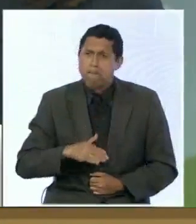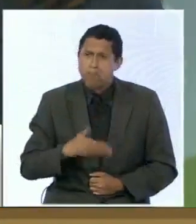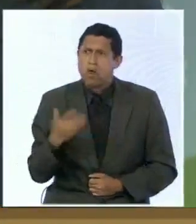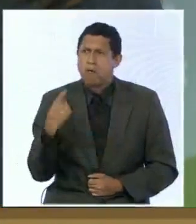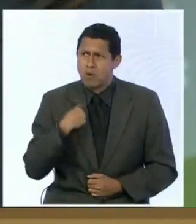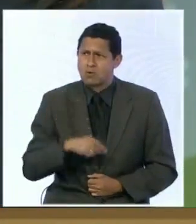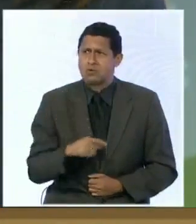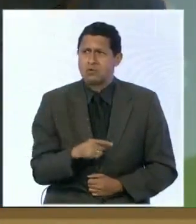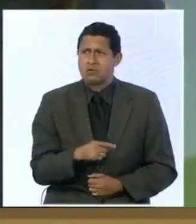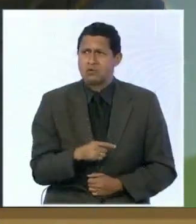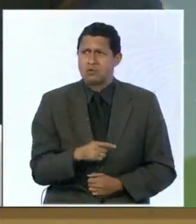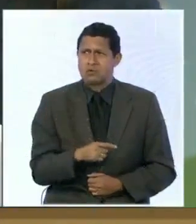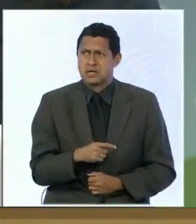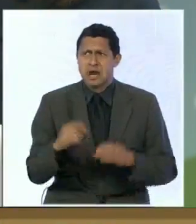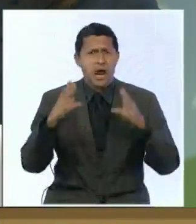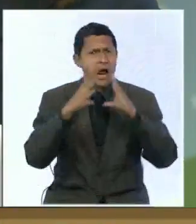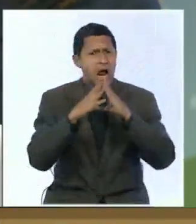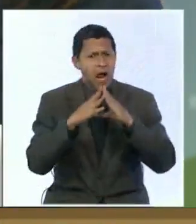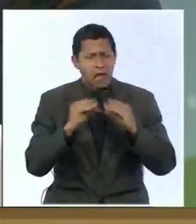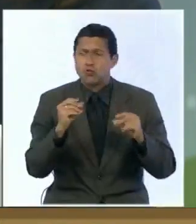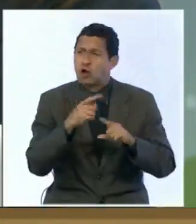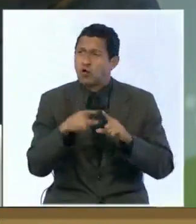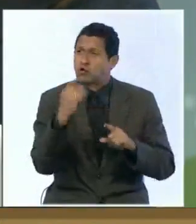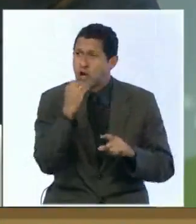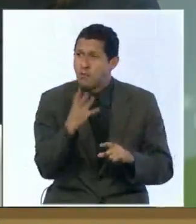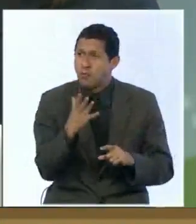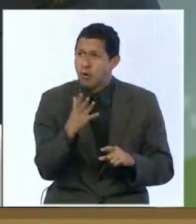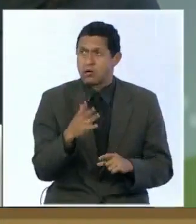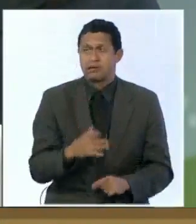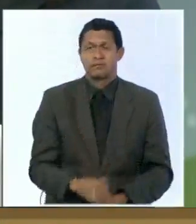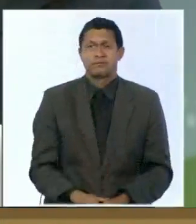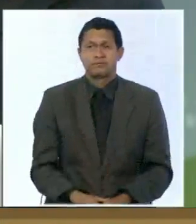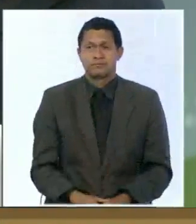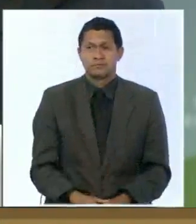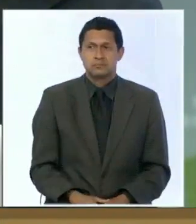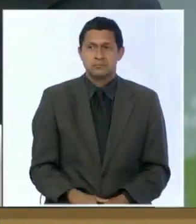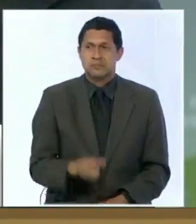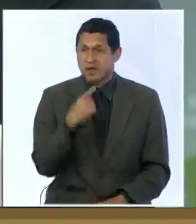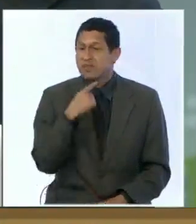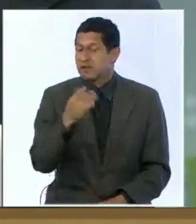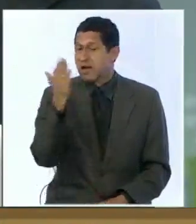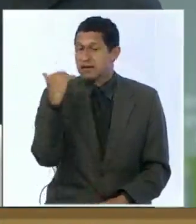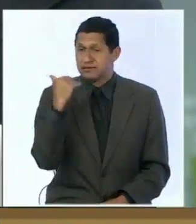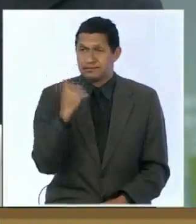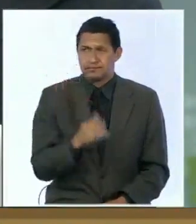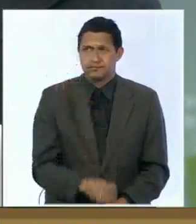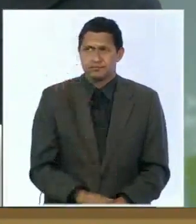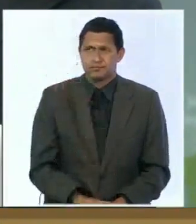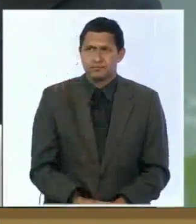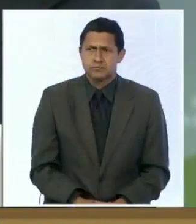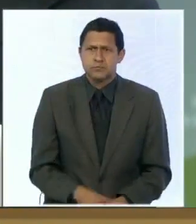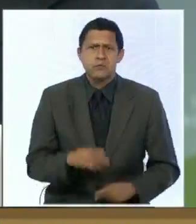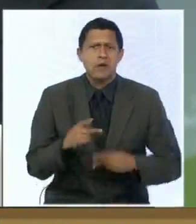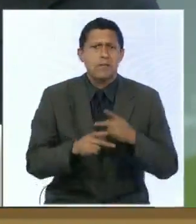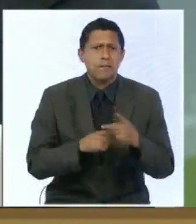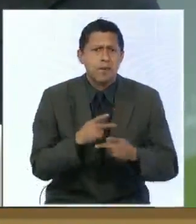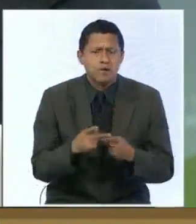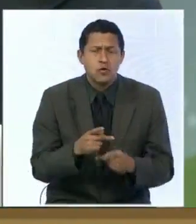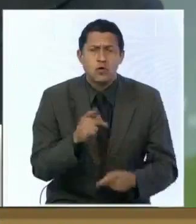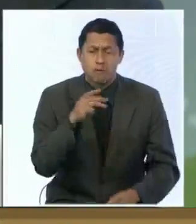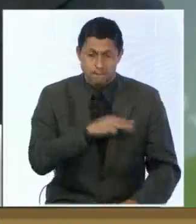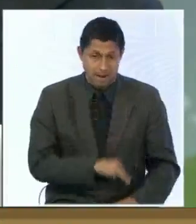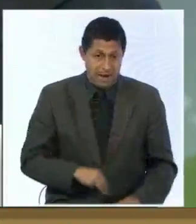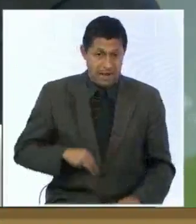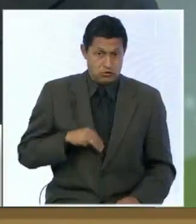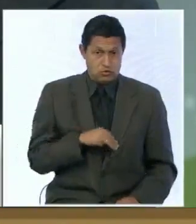tener acceso a todos los beneficios que tú en tu micro anterior acabas de citar, que son, es la producción de melatonina a